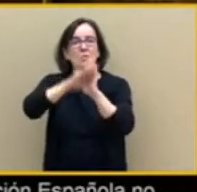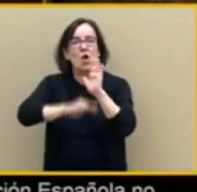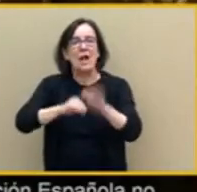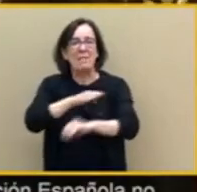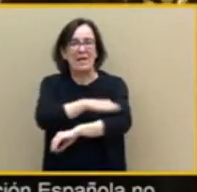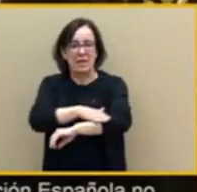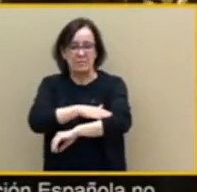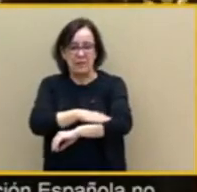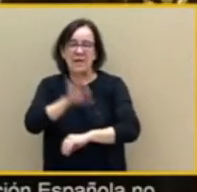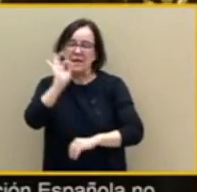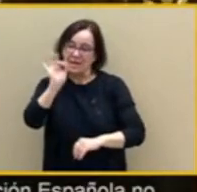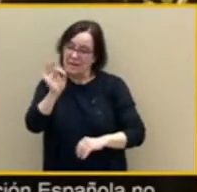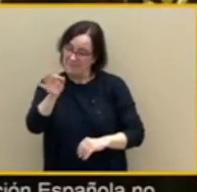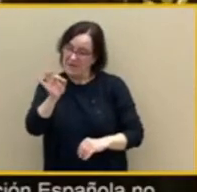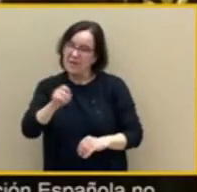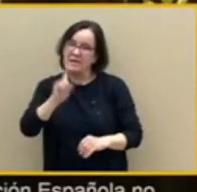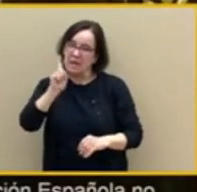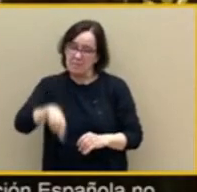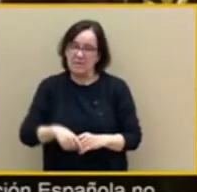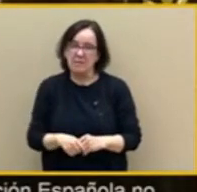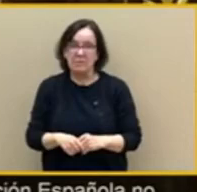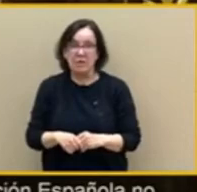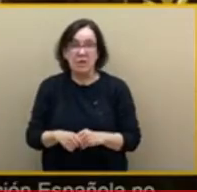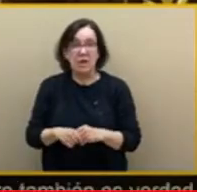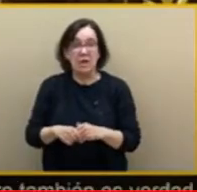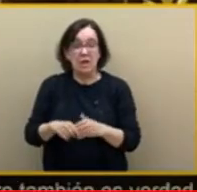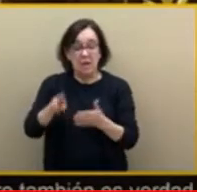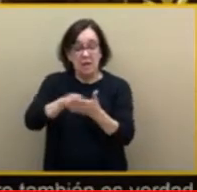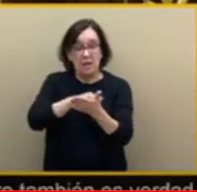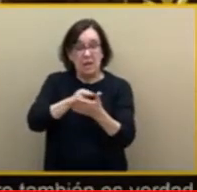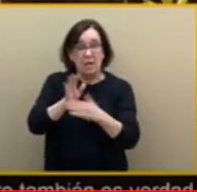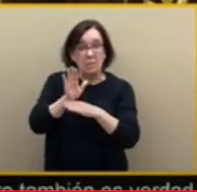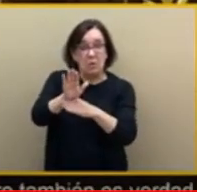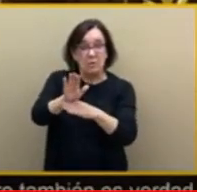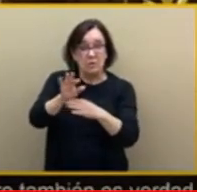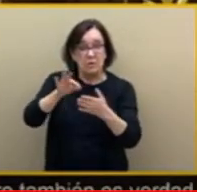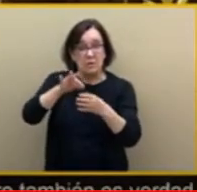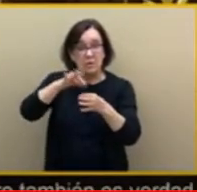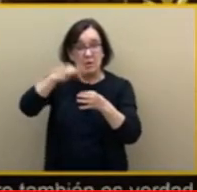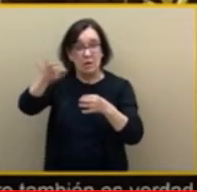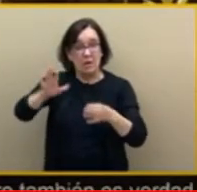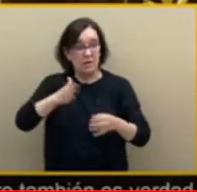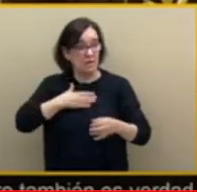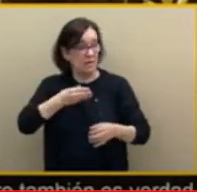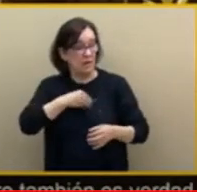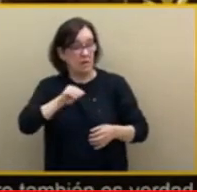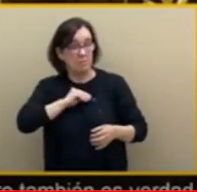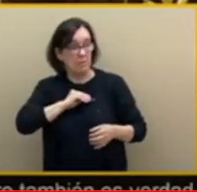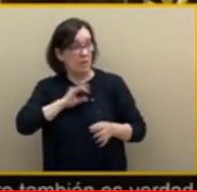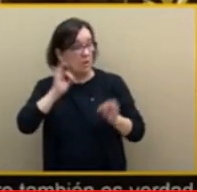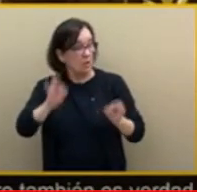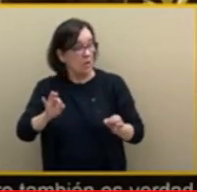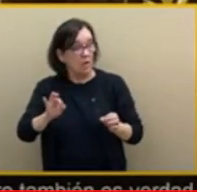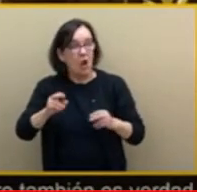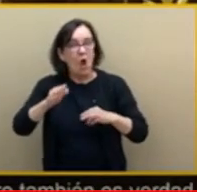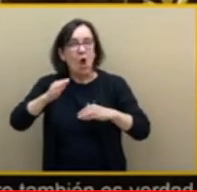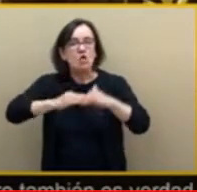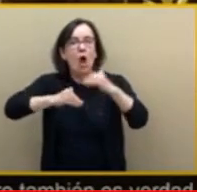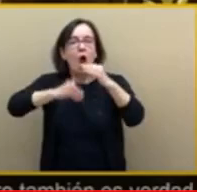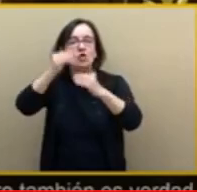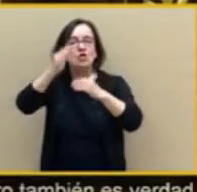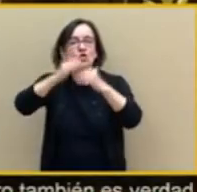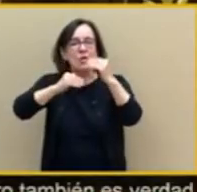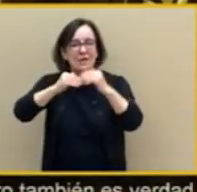de censura en nuestro país son constructivas y, por tanto, como dice y reza el